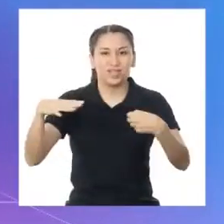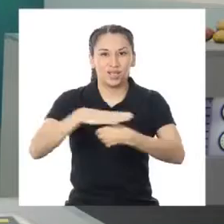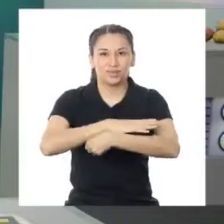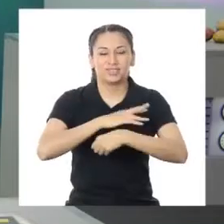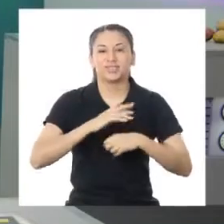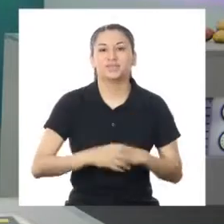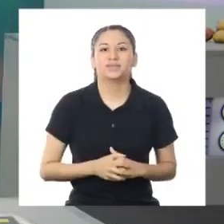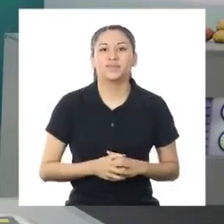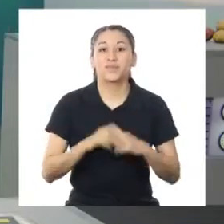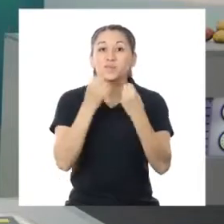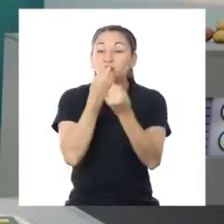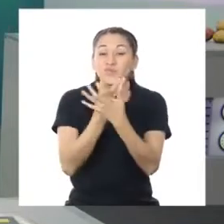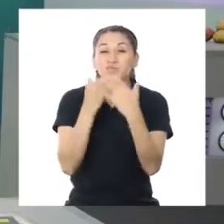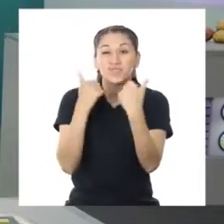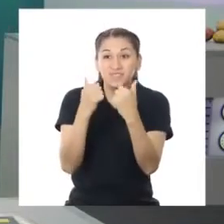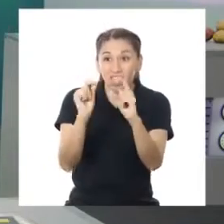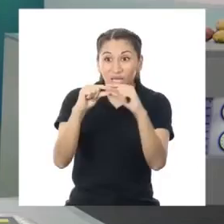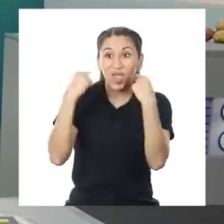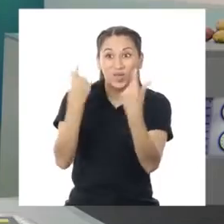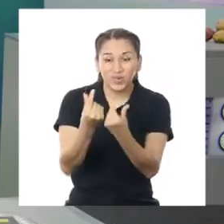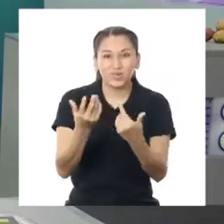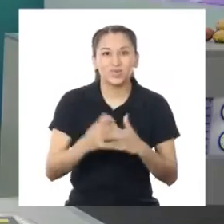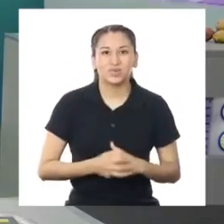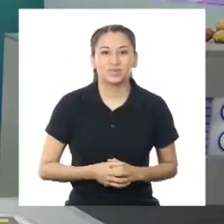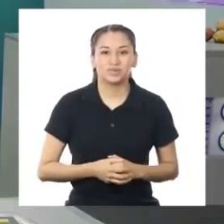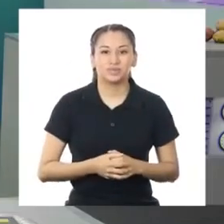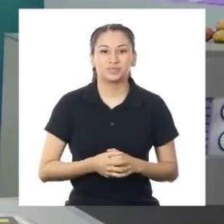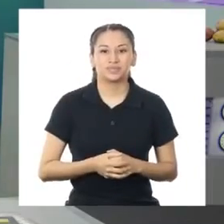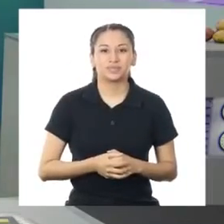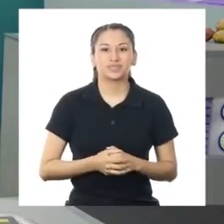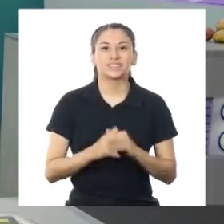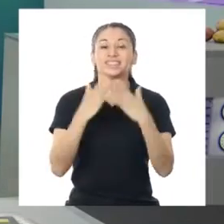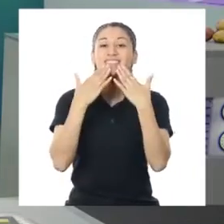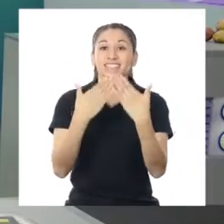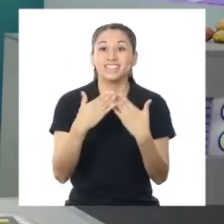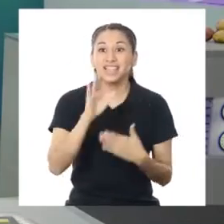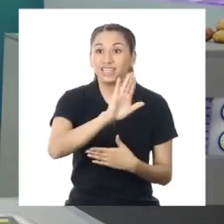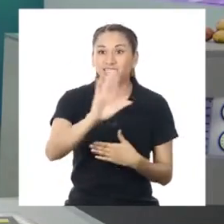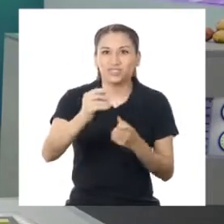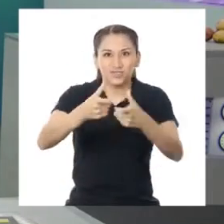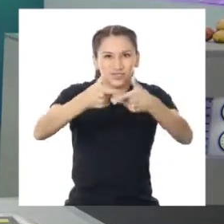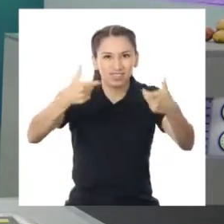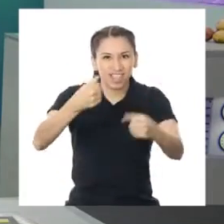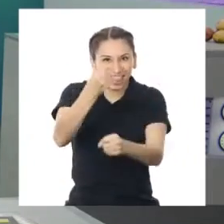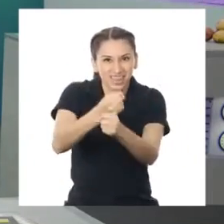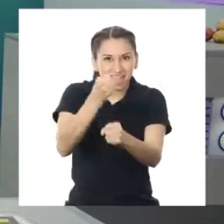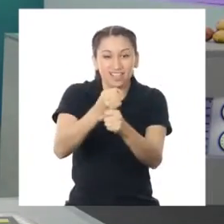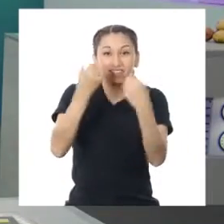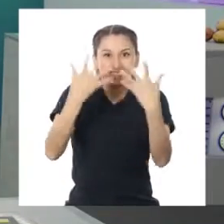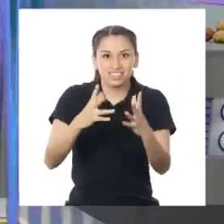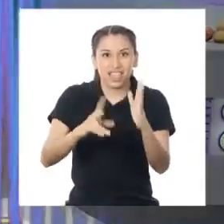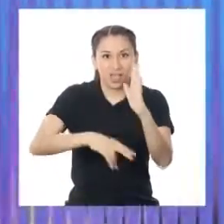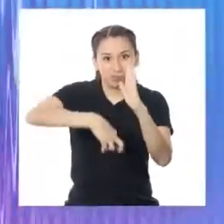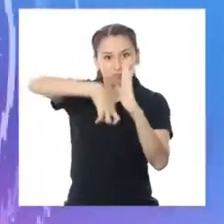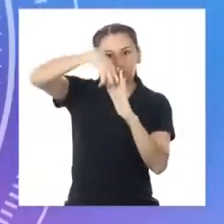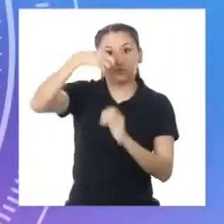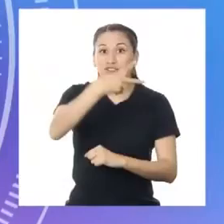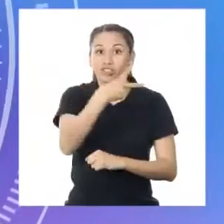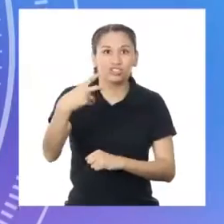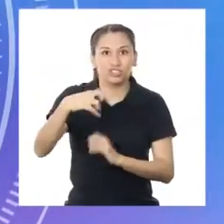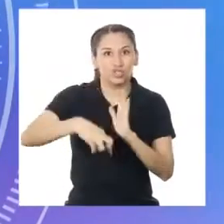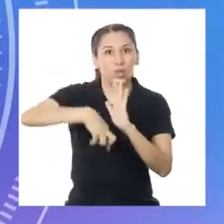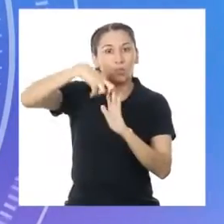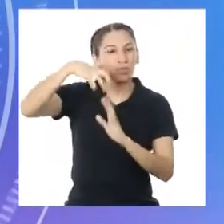¡Muy bien hecho, equipo armadillo! Gracias a su gran trabajo, han logrado